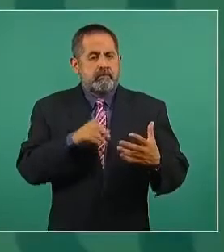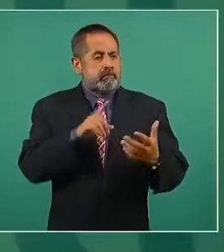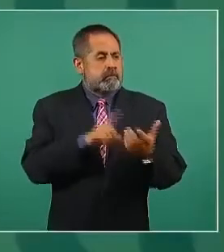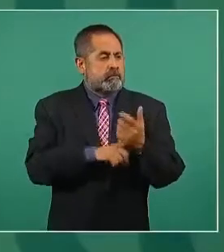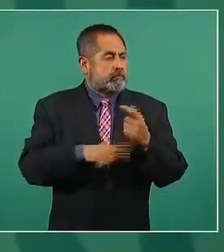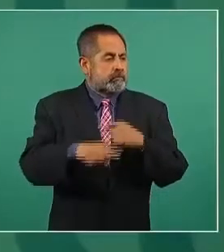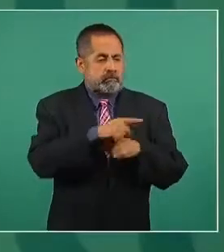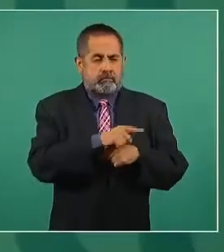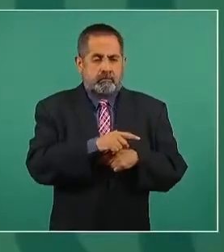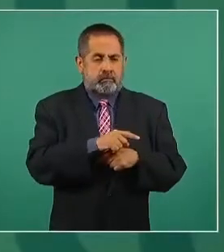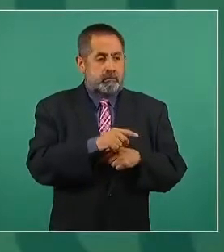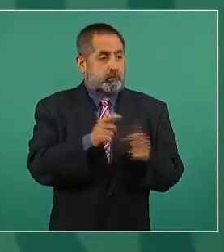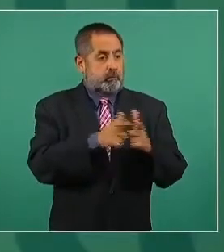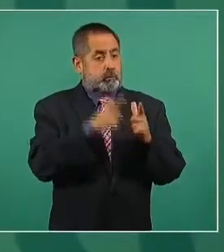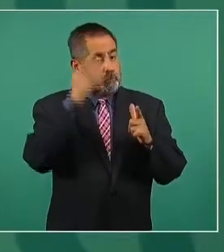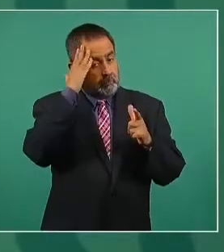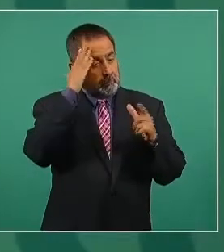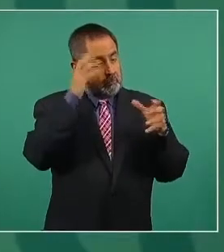Poder Conservador,